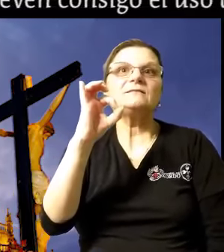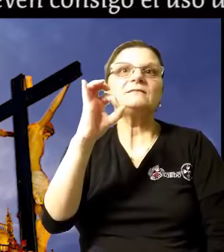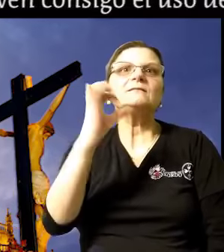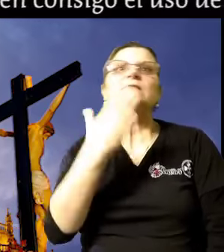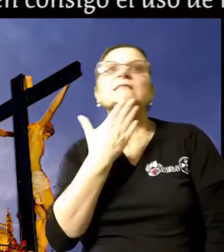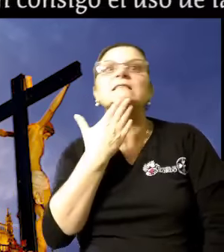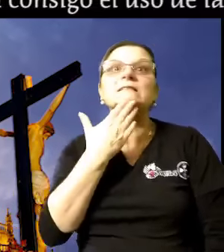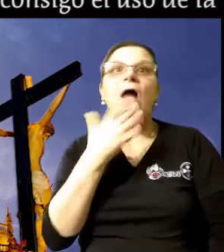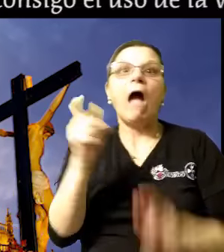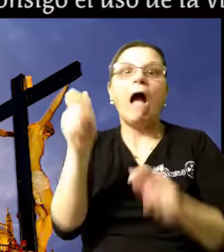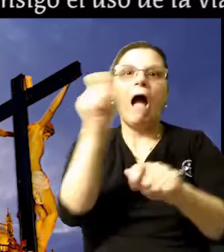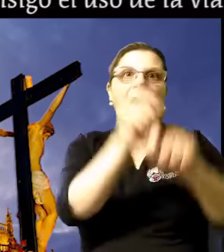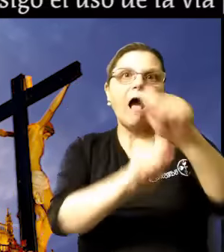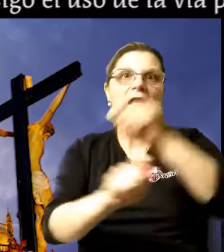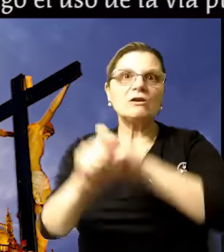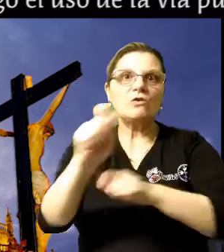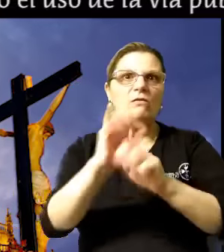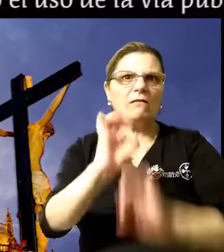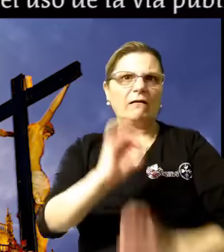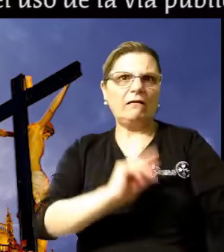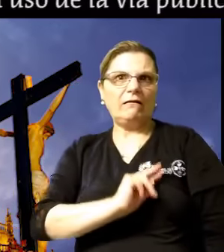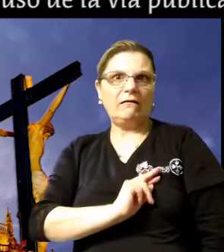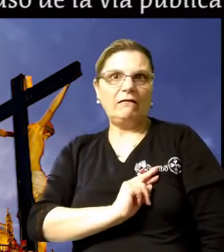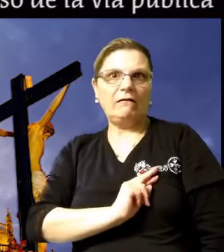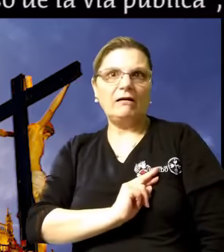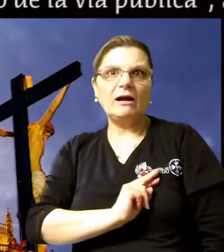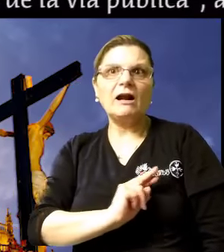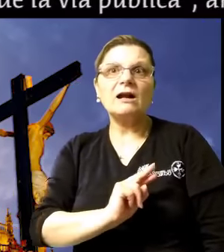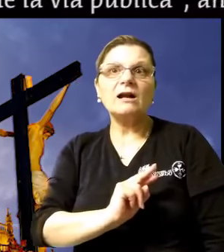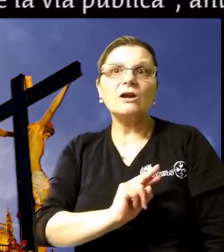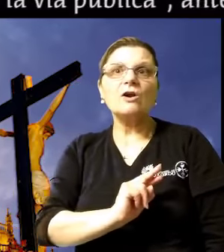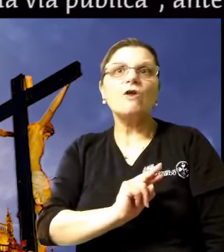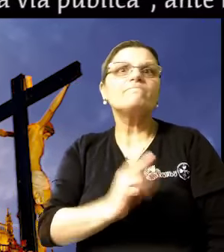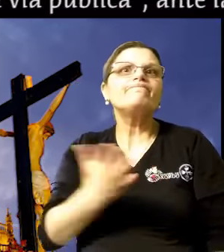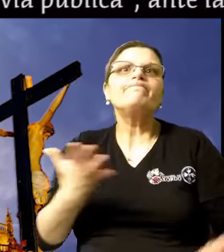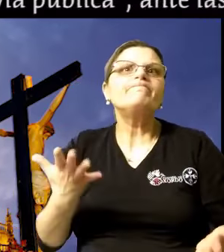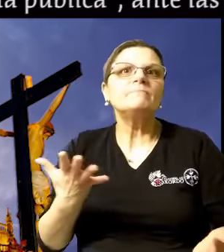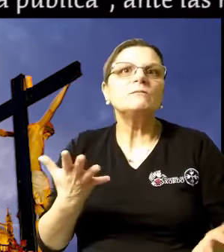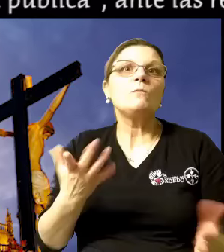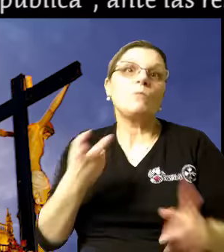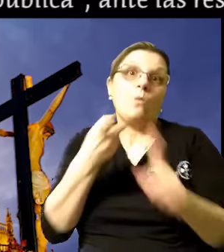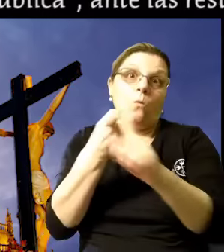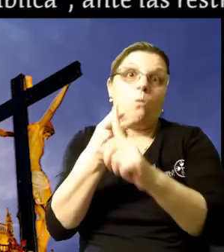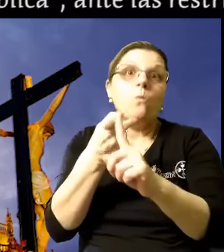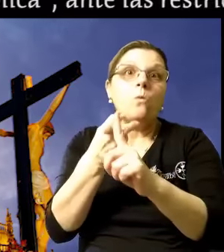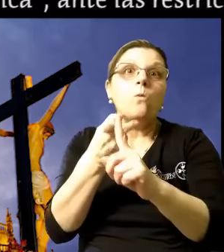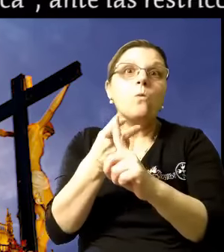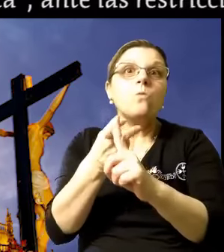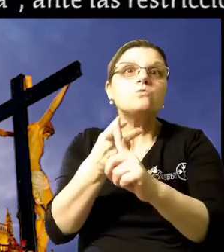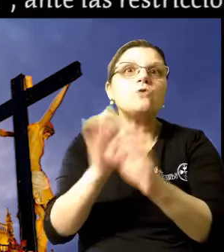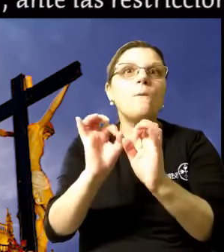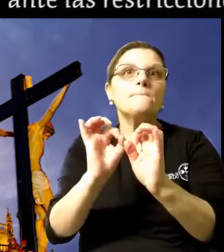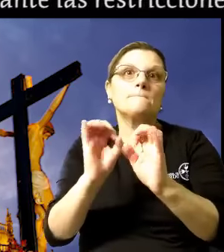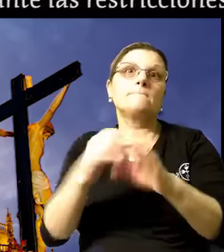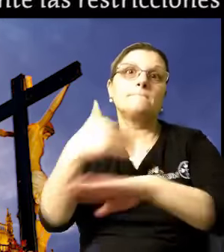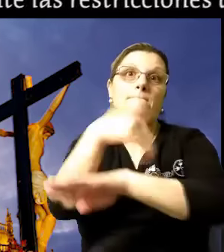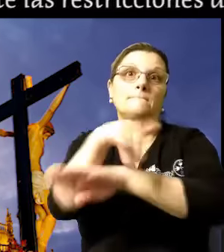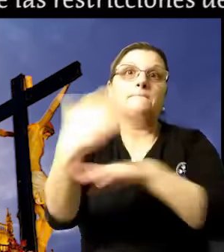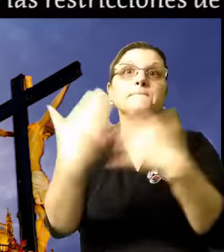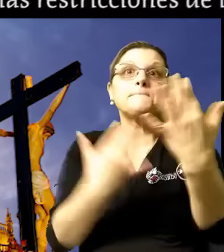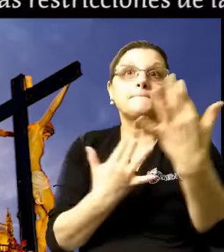que lleven consigo